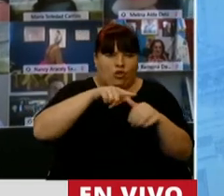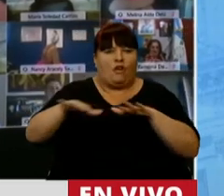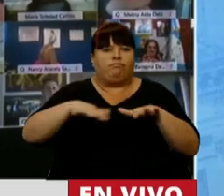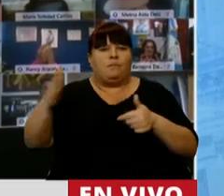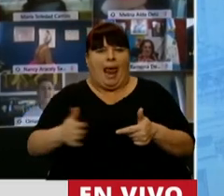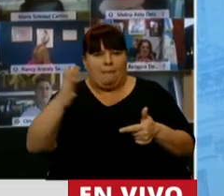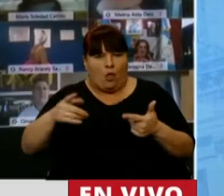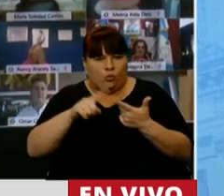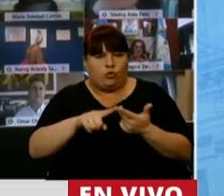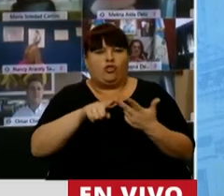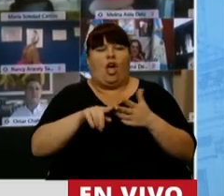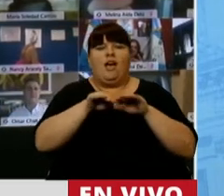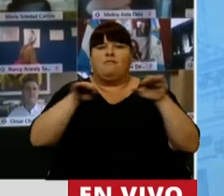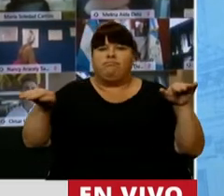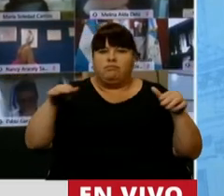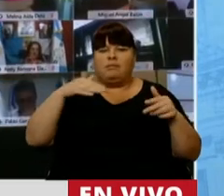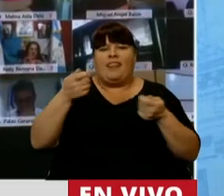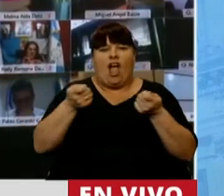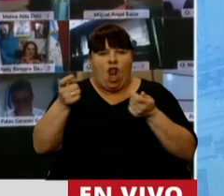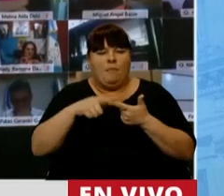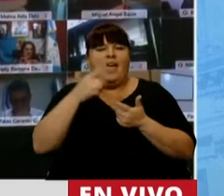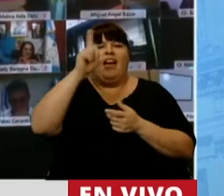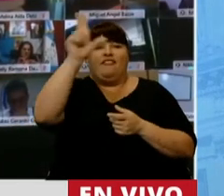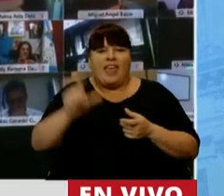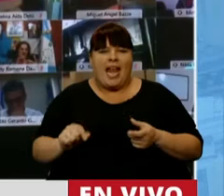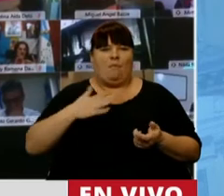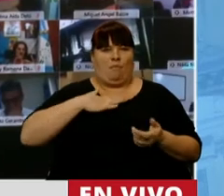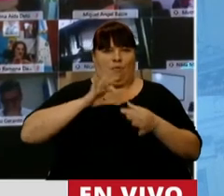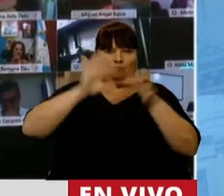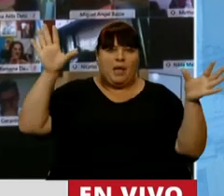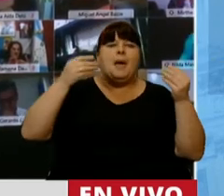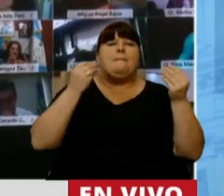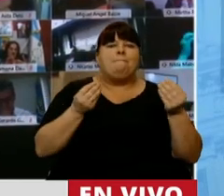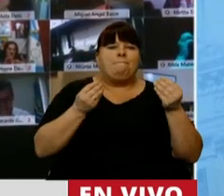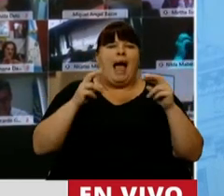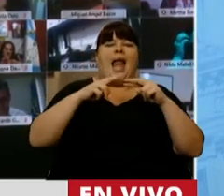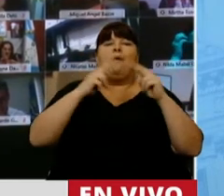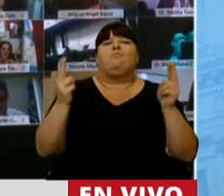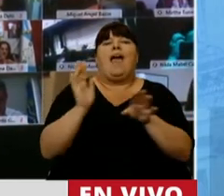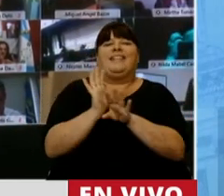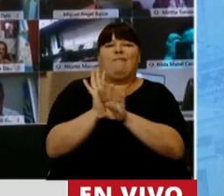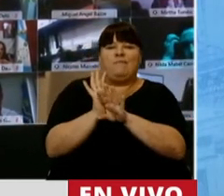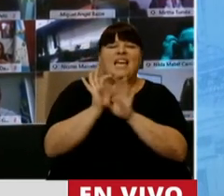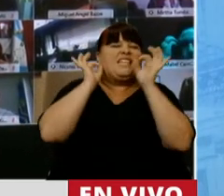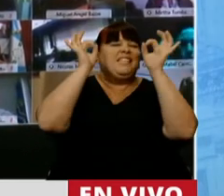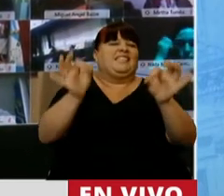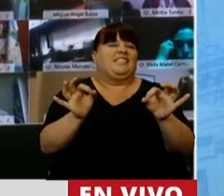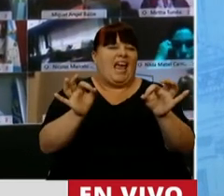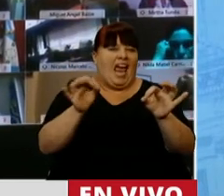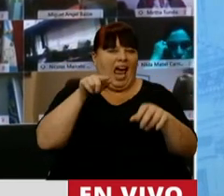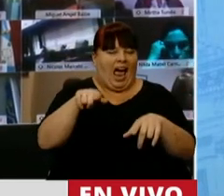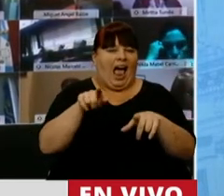dinámica productiva, estabilidad macro, federalismo y soberanía, trazar un puente para alcanzar